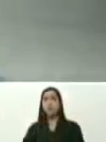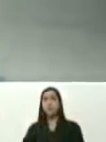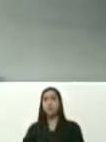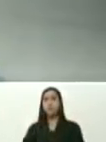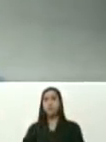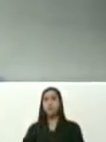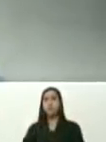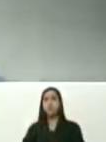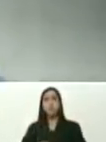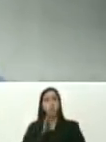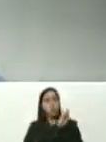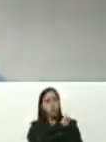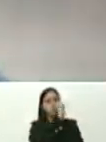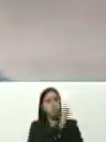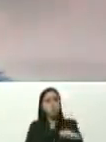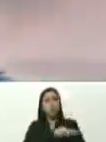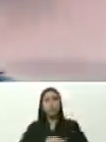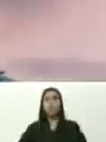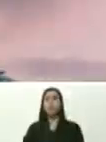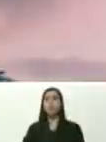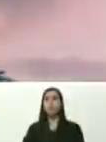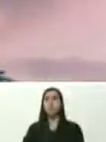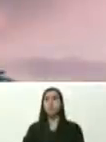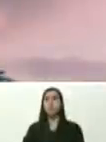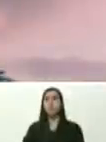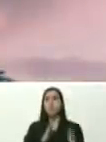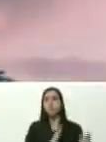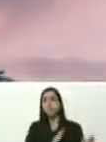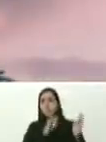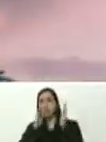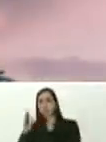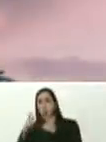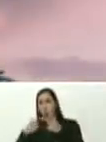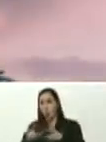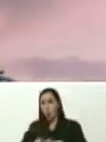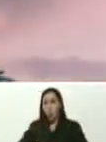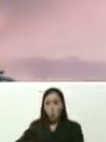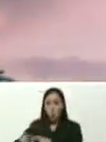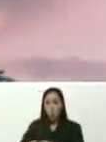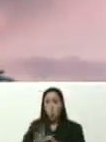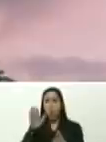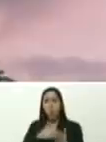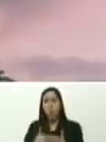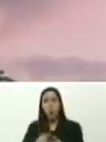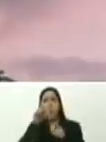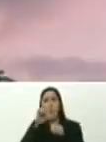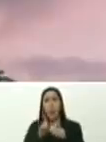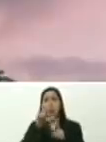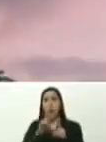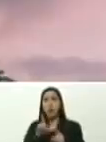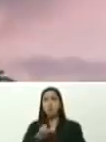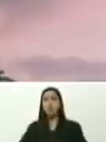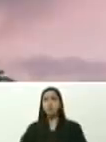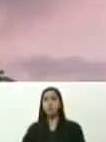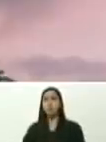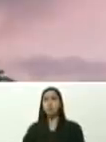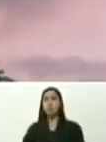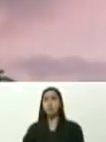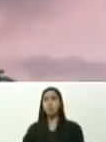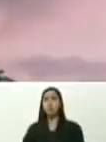fortaleza, y la siguiente fase, es la celda B, de cinco millones de litros, mi almirante, Carmen Teresa Meléndez Rivas.